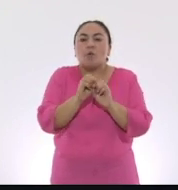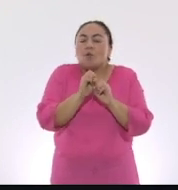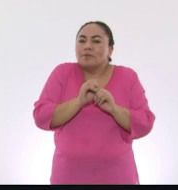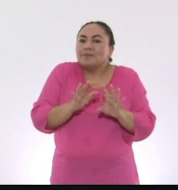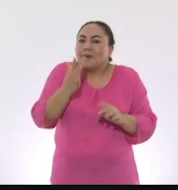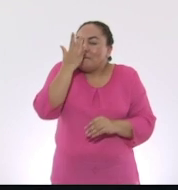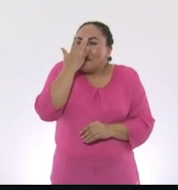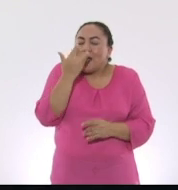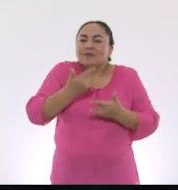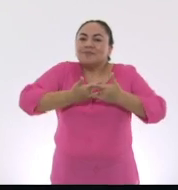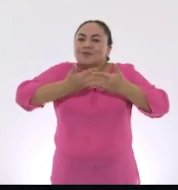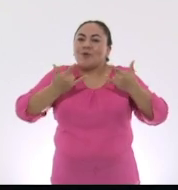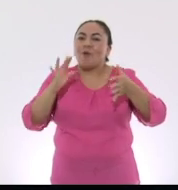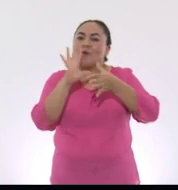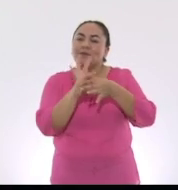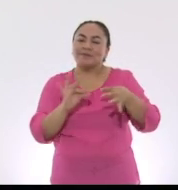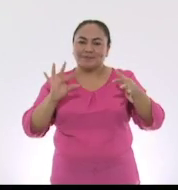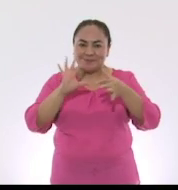historias de fantasía.